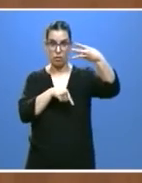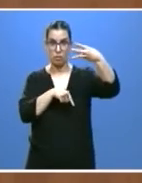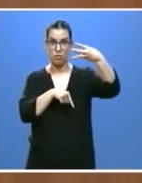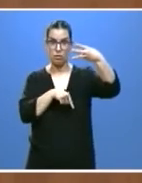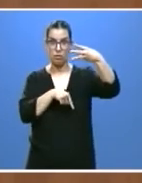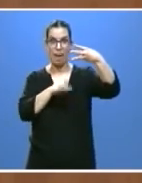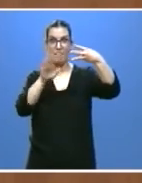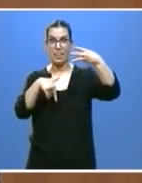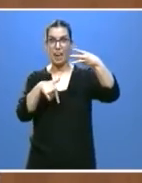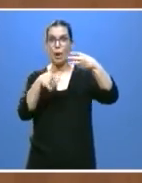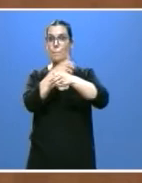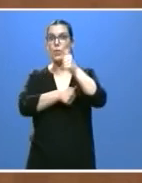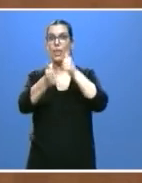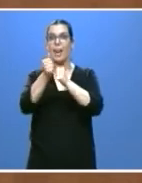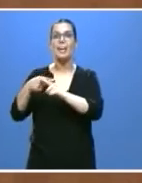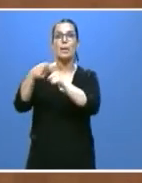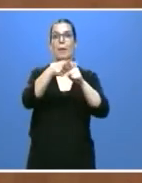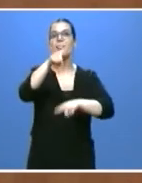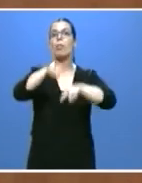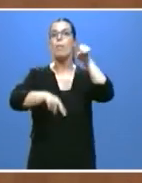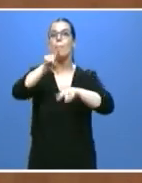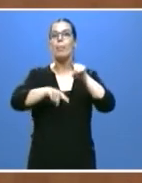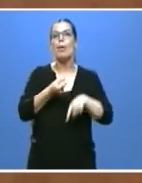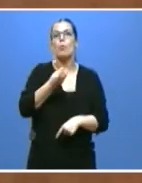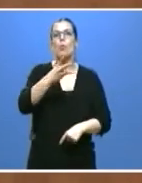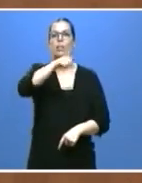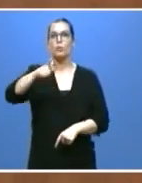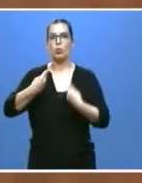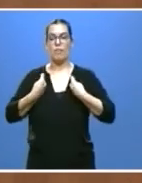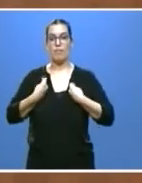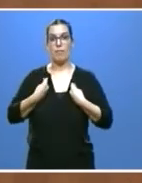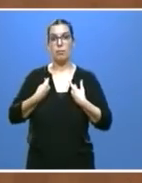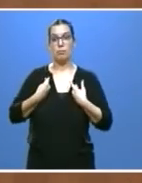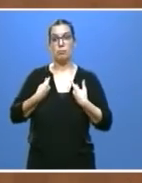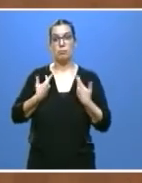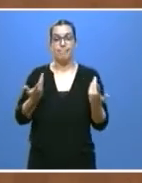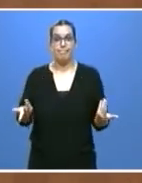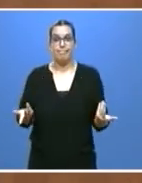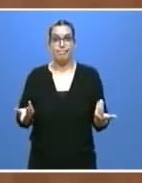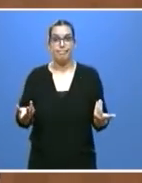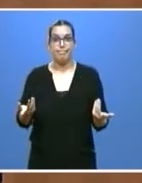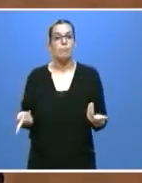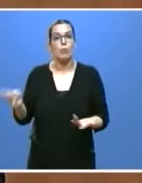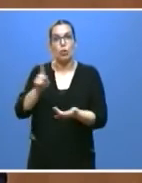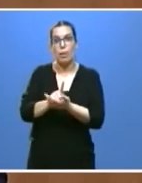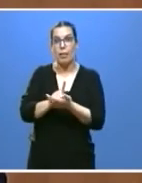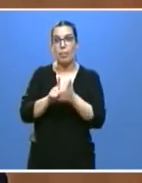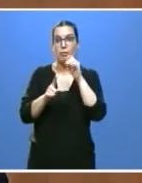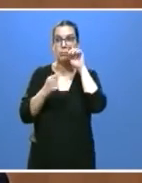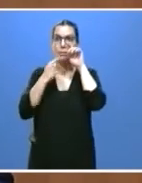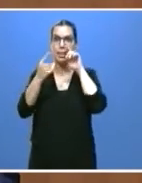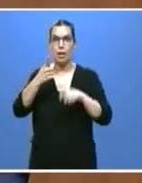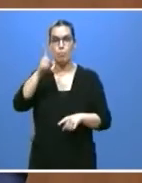población como criterio de referencia básica una vez más hay que insistir que no es un problema solo nuestro lo